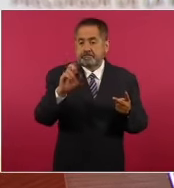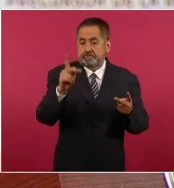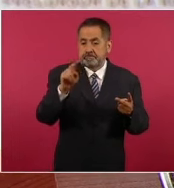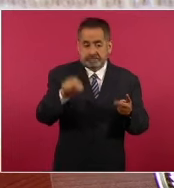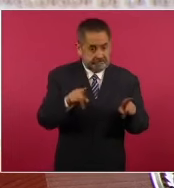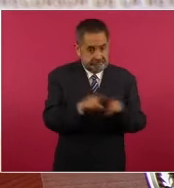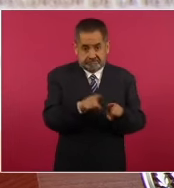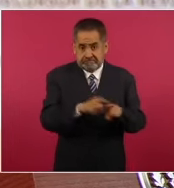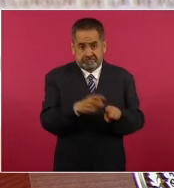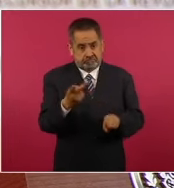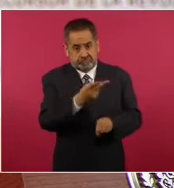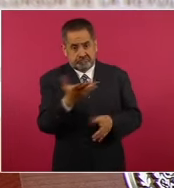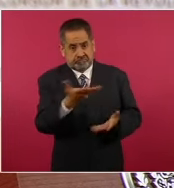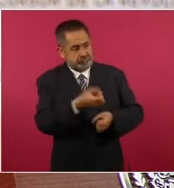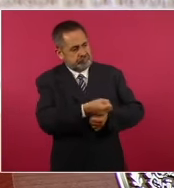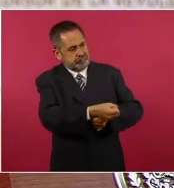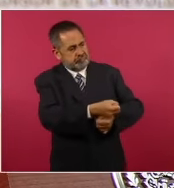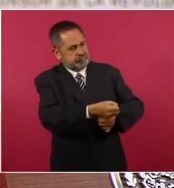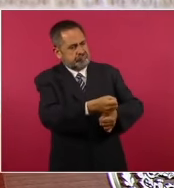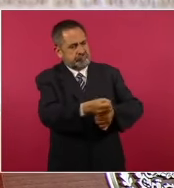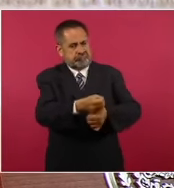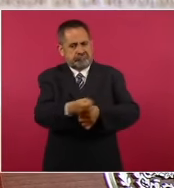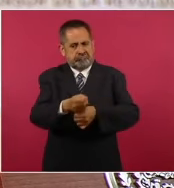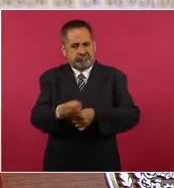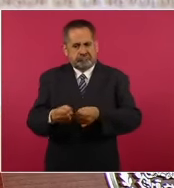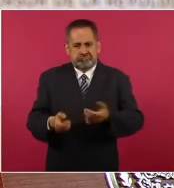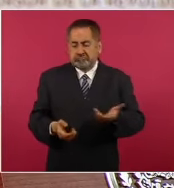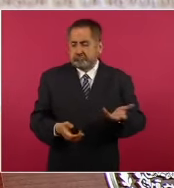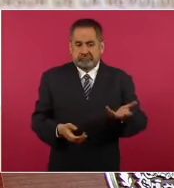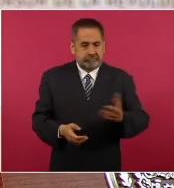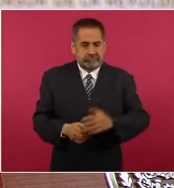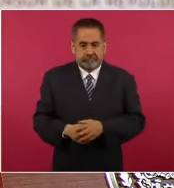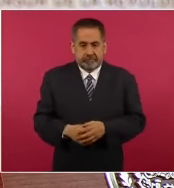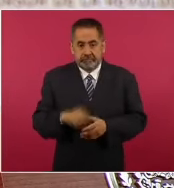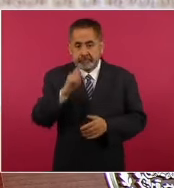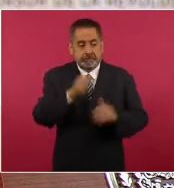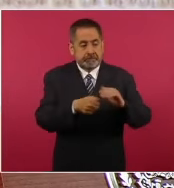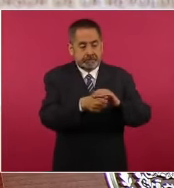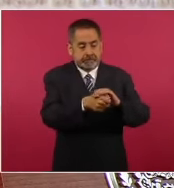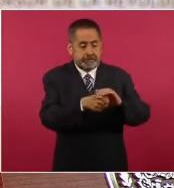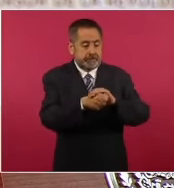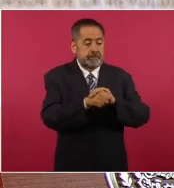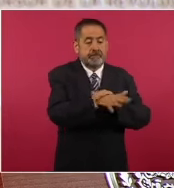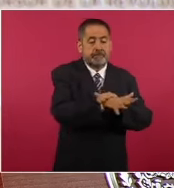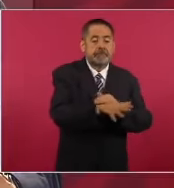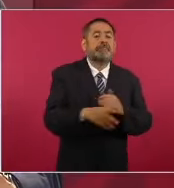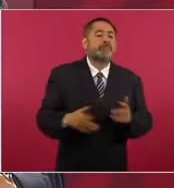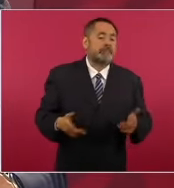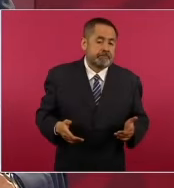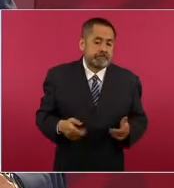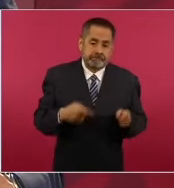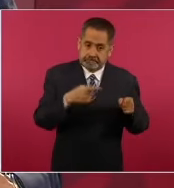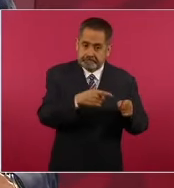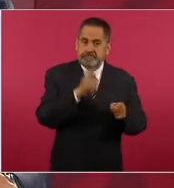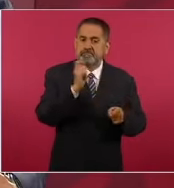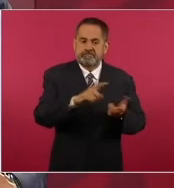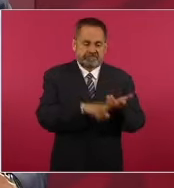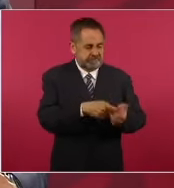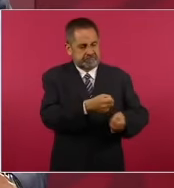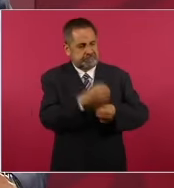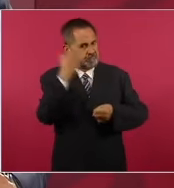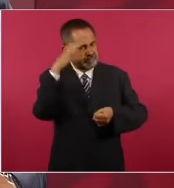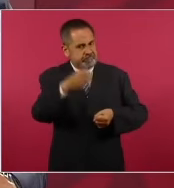porque lo de Ayotzinapa fue tortura.